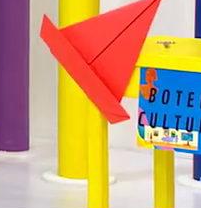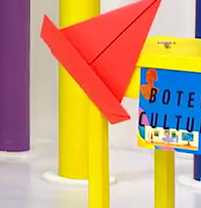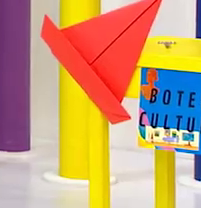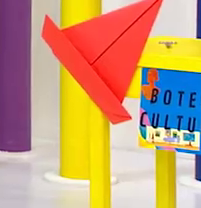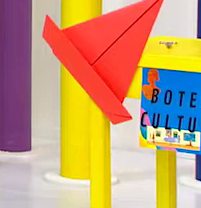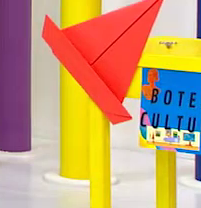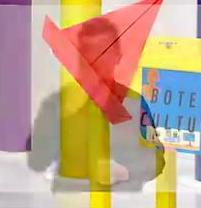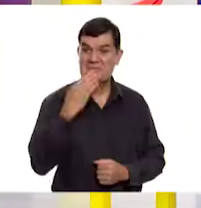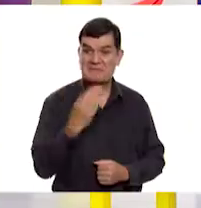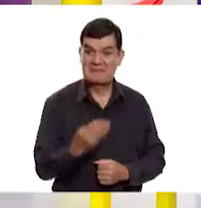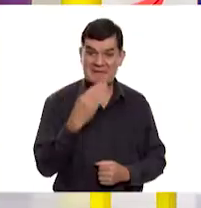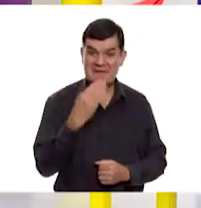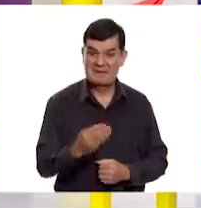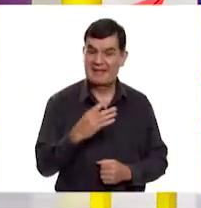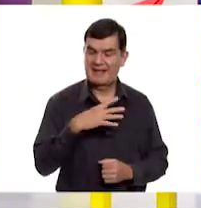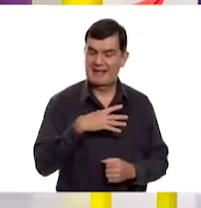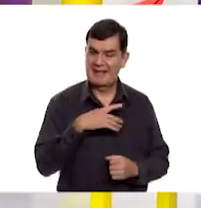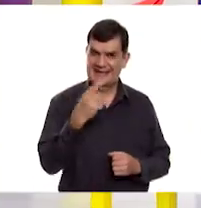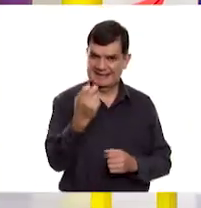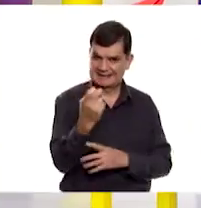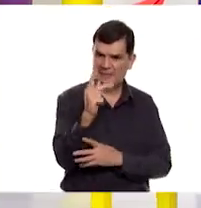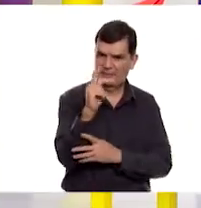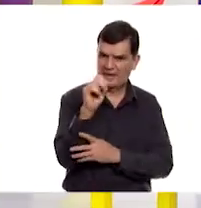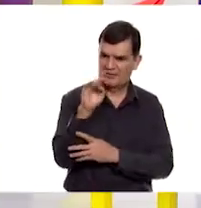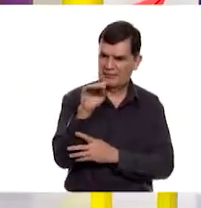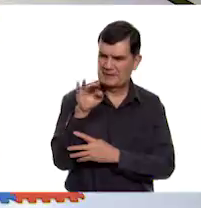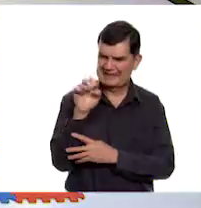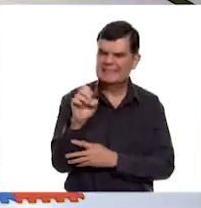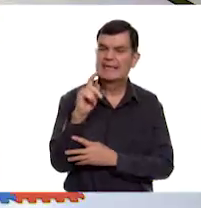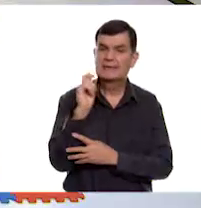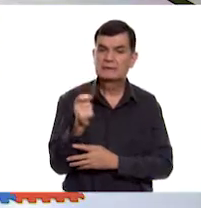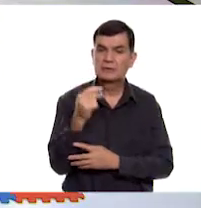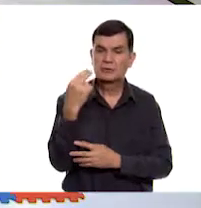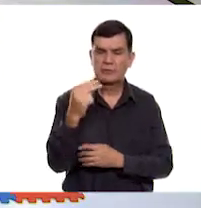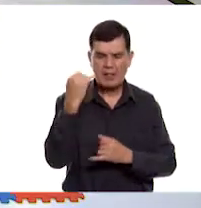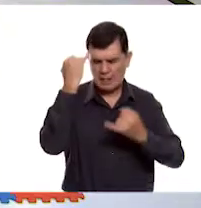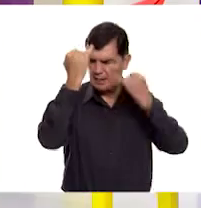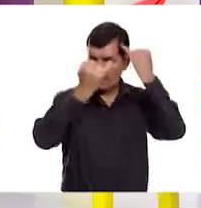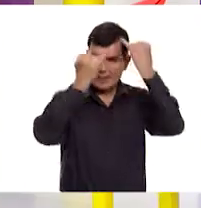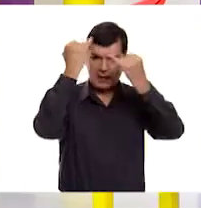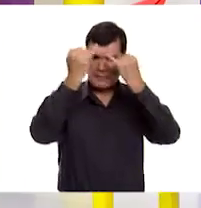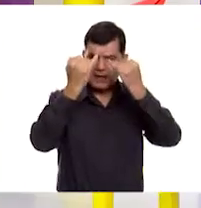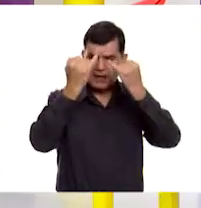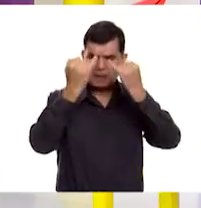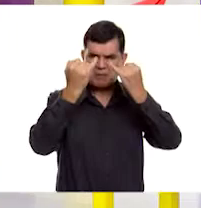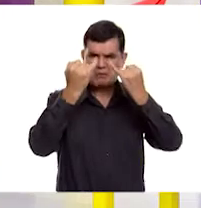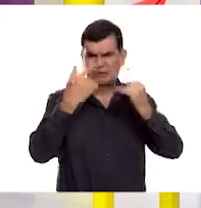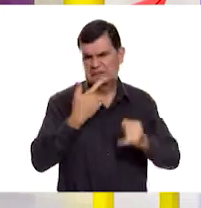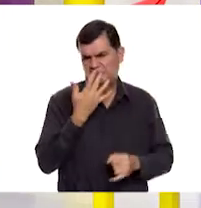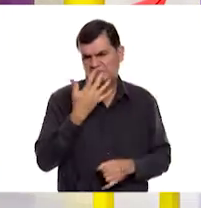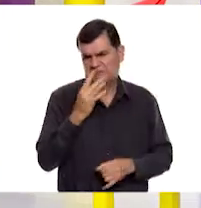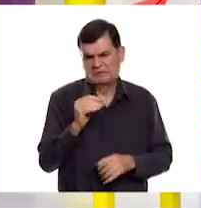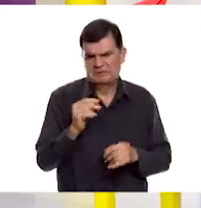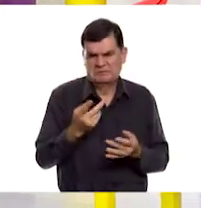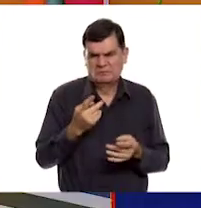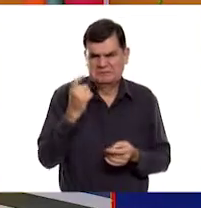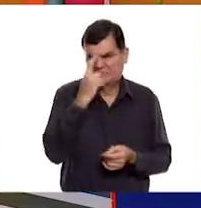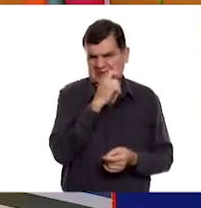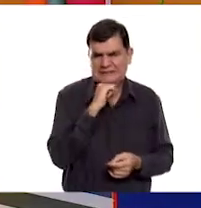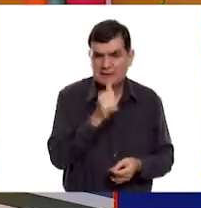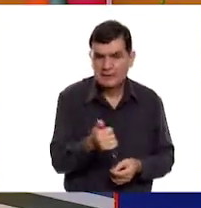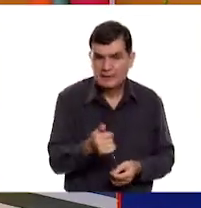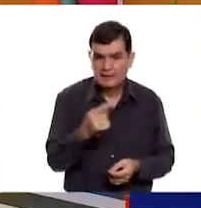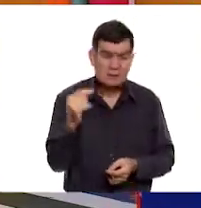Muy bien. Este fue mi performance. Muy Y se llama Imaginar no cuesta nada. Excelente tu propuesta.